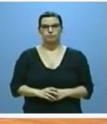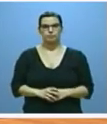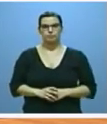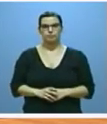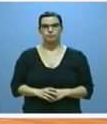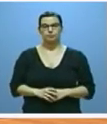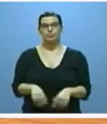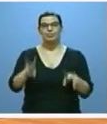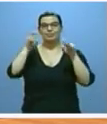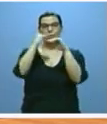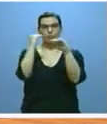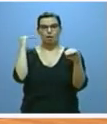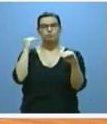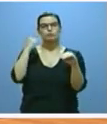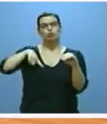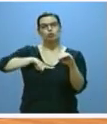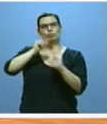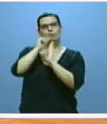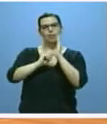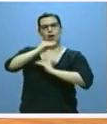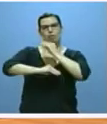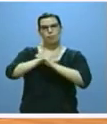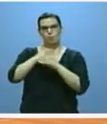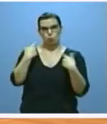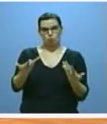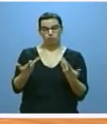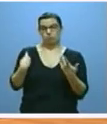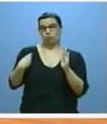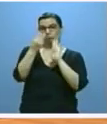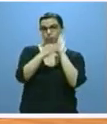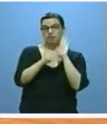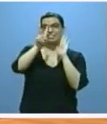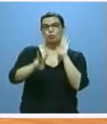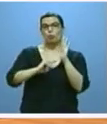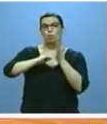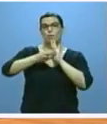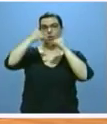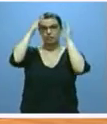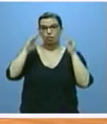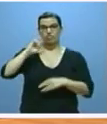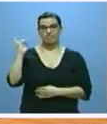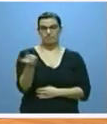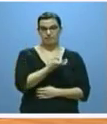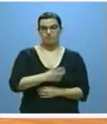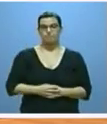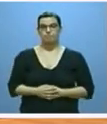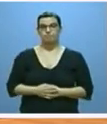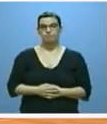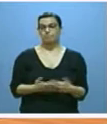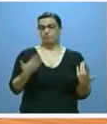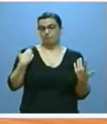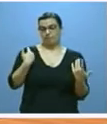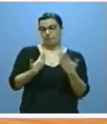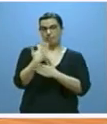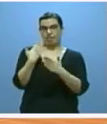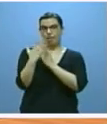En materia de equidad abordaremos medidas como las que se contienen en el segundo plan de atención a la diversidad aprobado hace tan